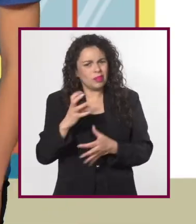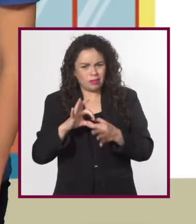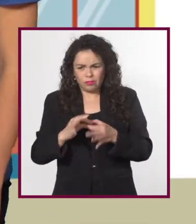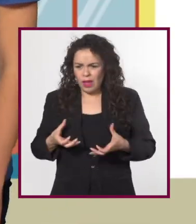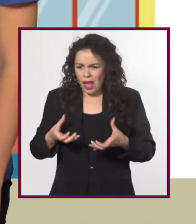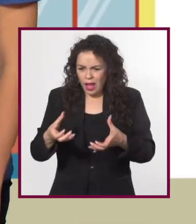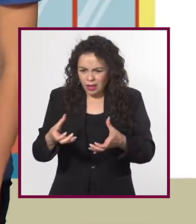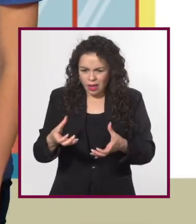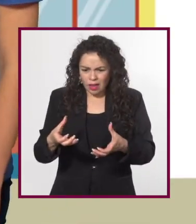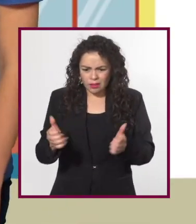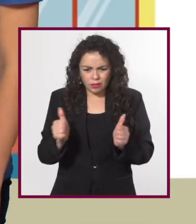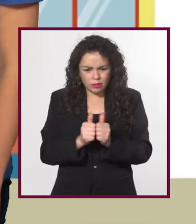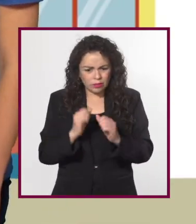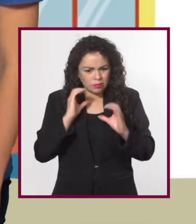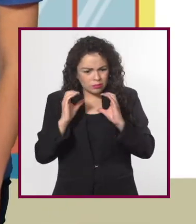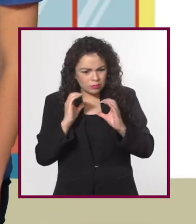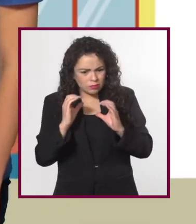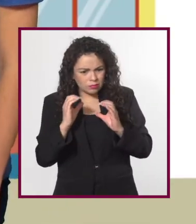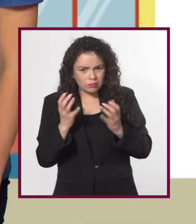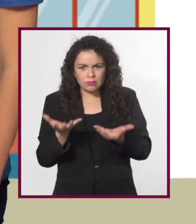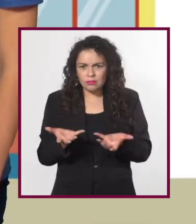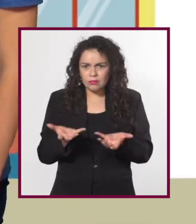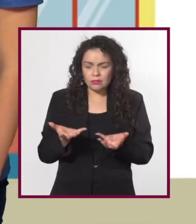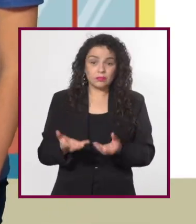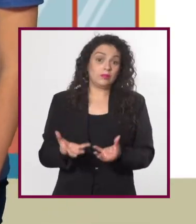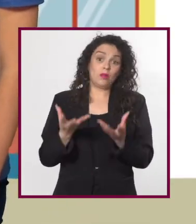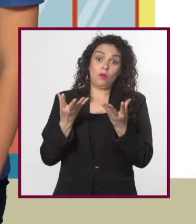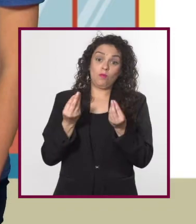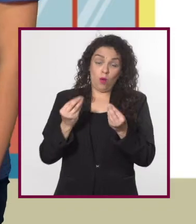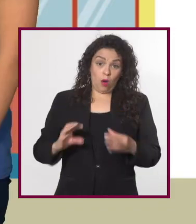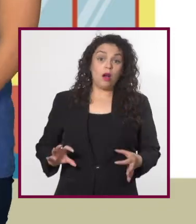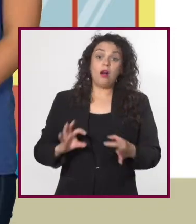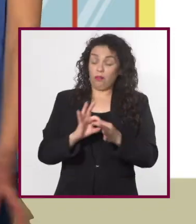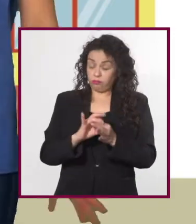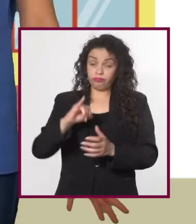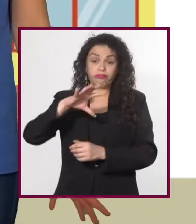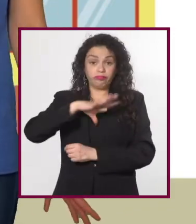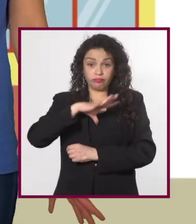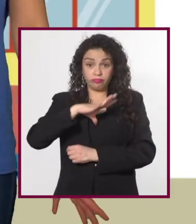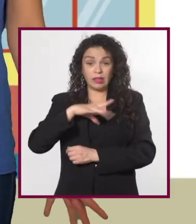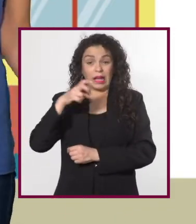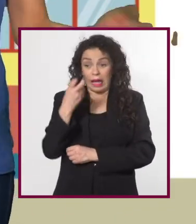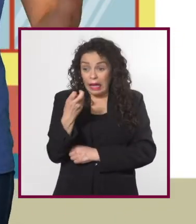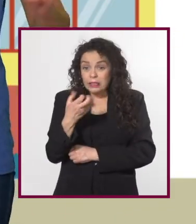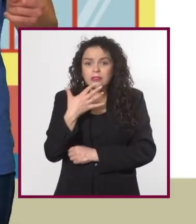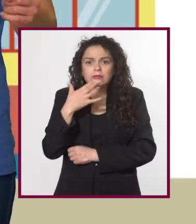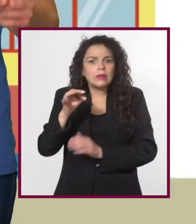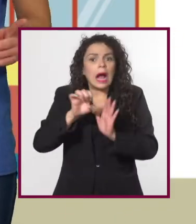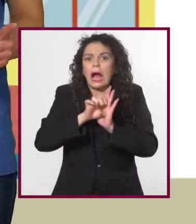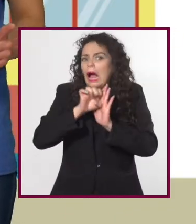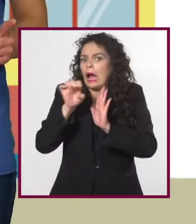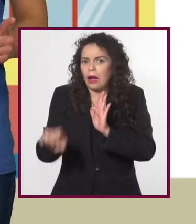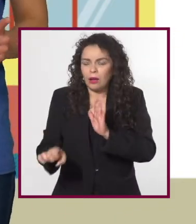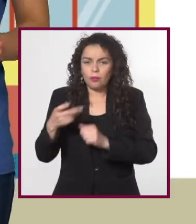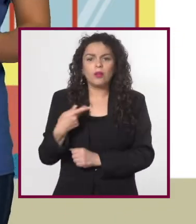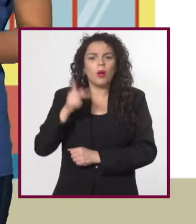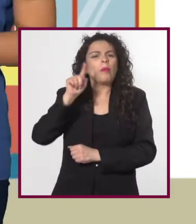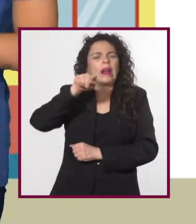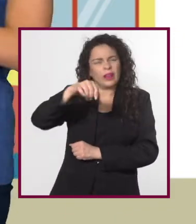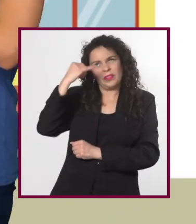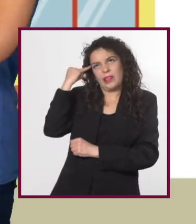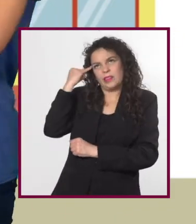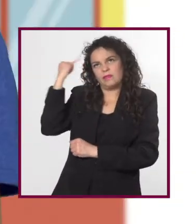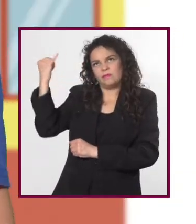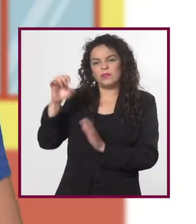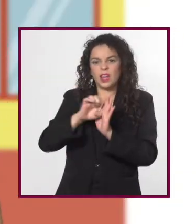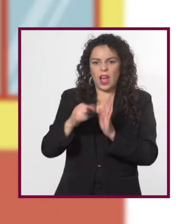¿qué tiene que ver esto de la calle y la banqueta con la comunicación y los medios? Muchísimo. Este es solo un ejemplo. Pero,